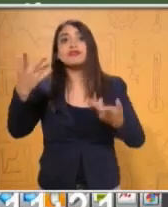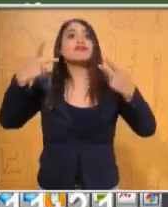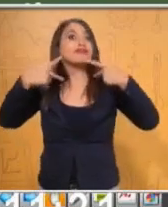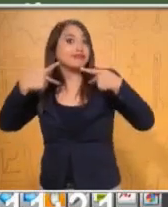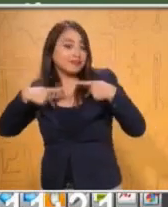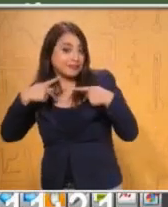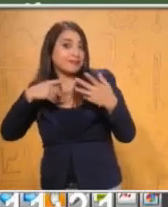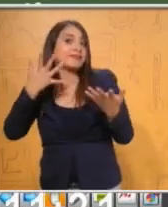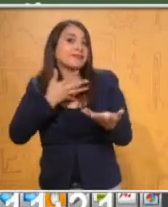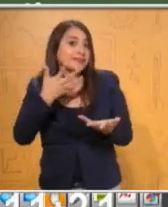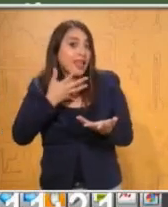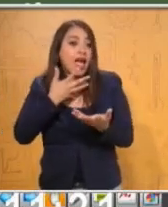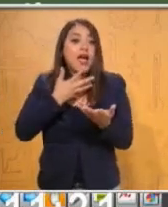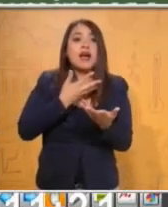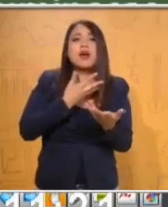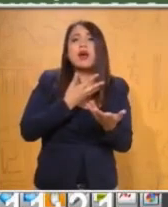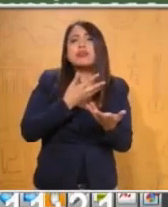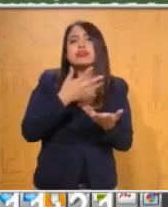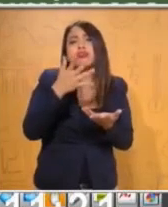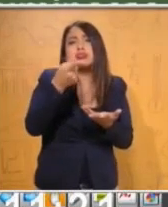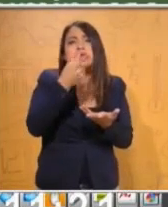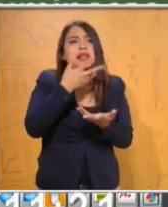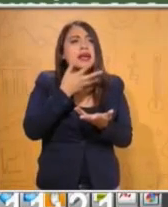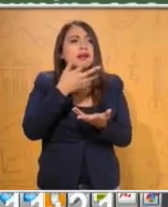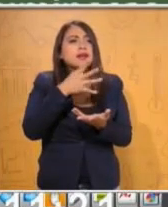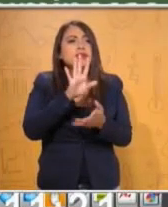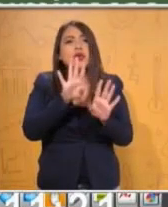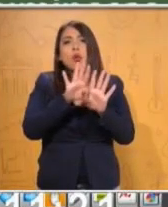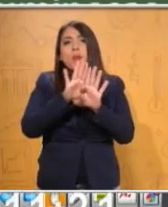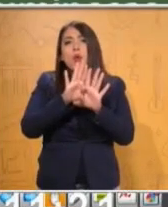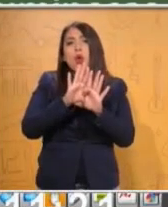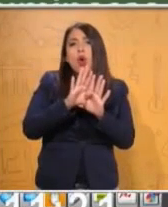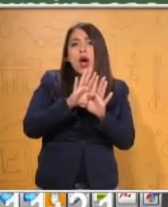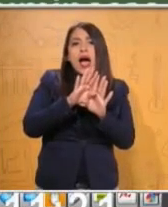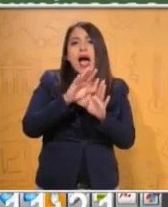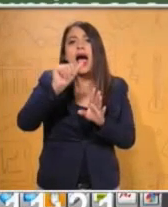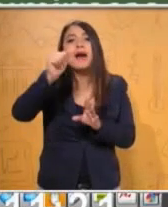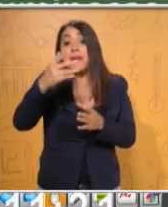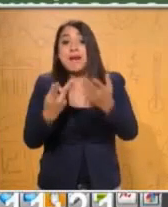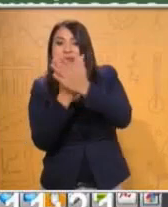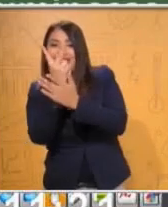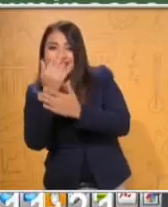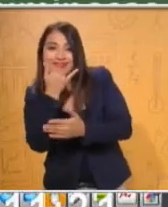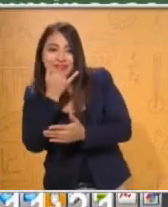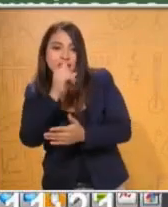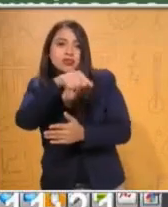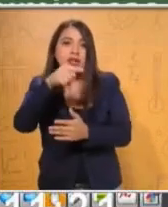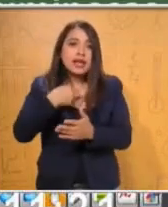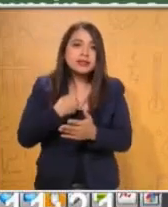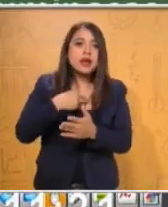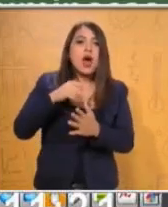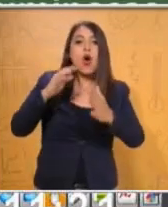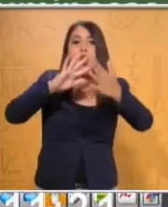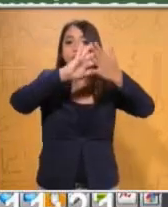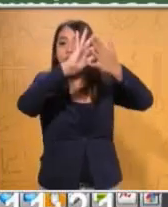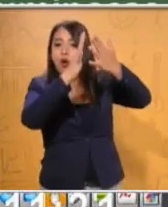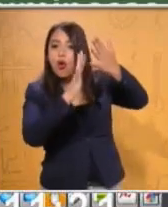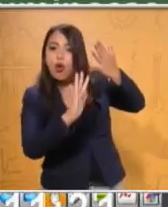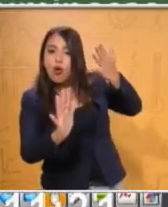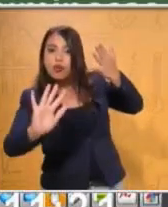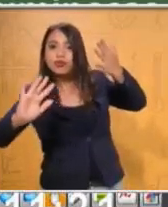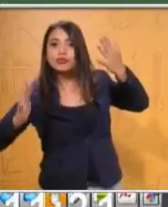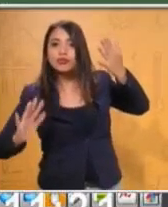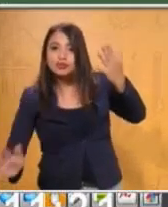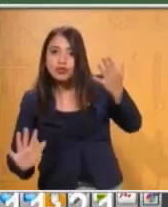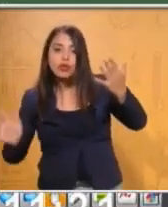con delicadas flores color rosa y nácar. Y al llegar el otoño, se cargaban de ricos frutos a terciopelados.